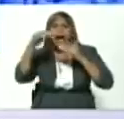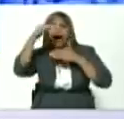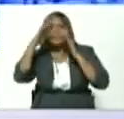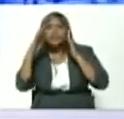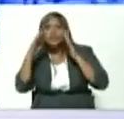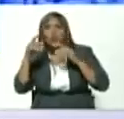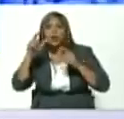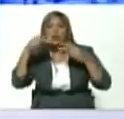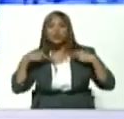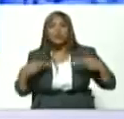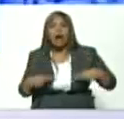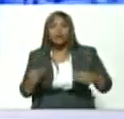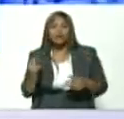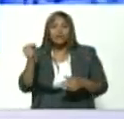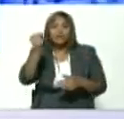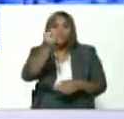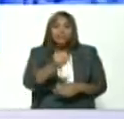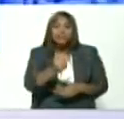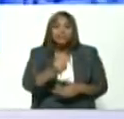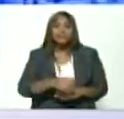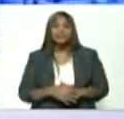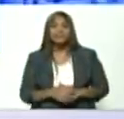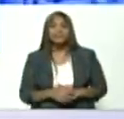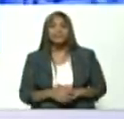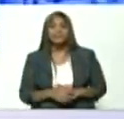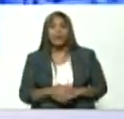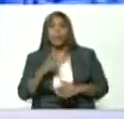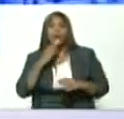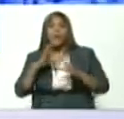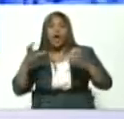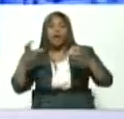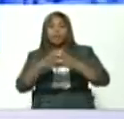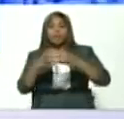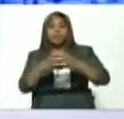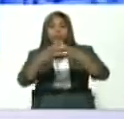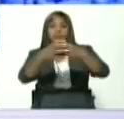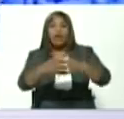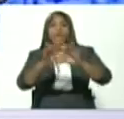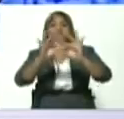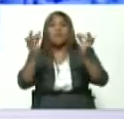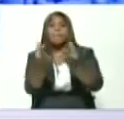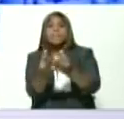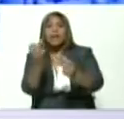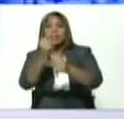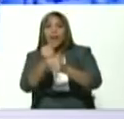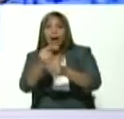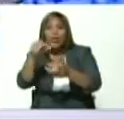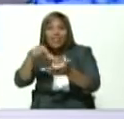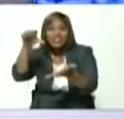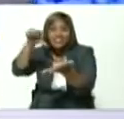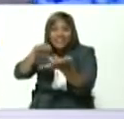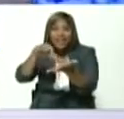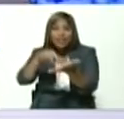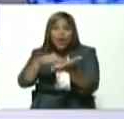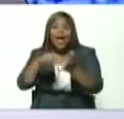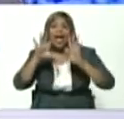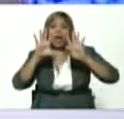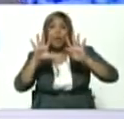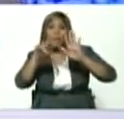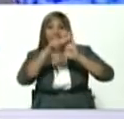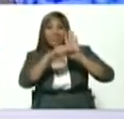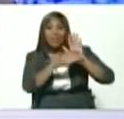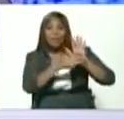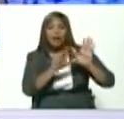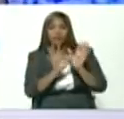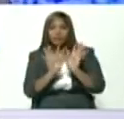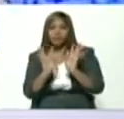ser humano si ponemos en el centro a la familia trabajadora en el centro estos nueve puntos la